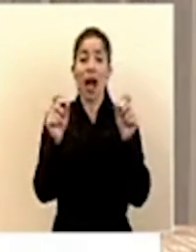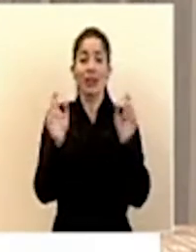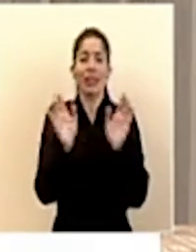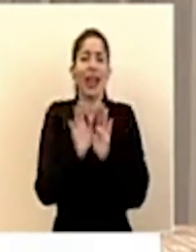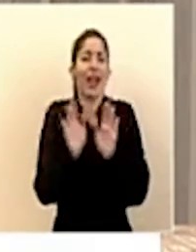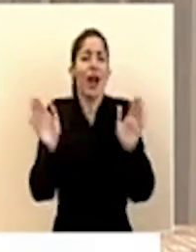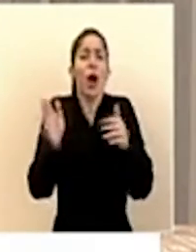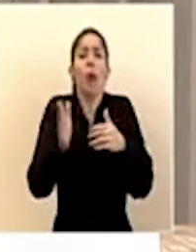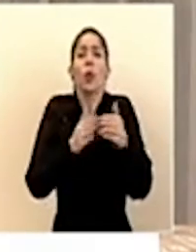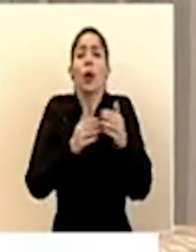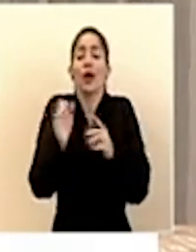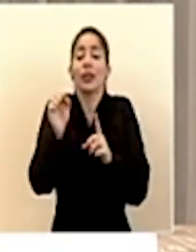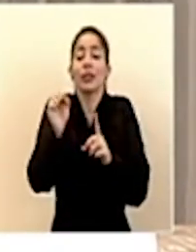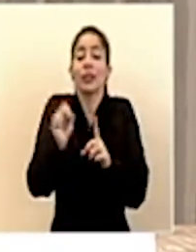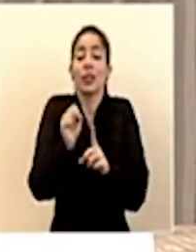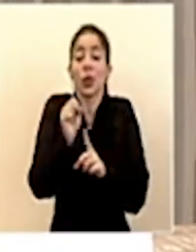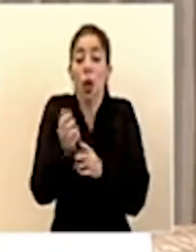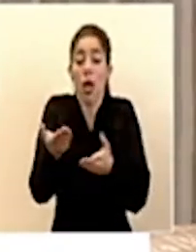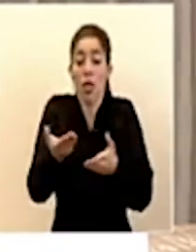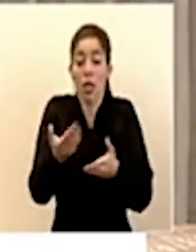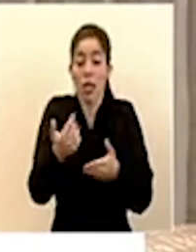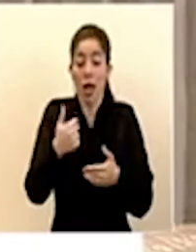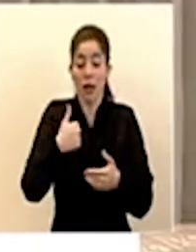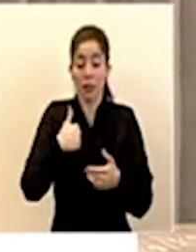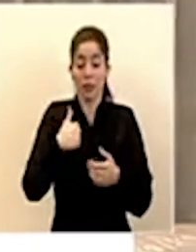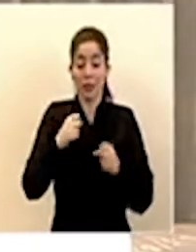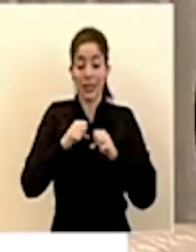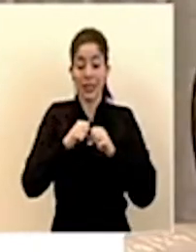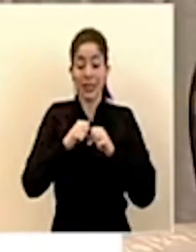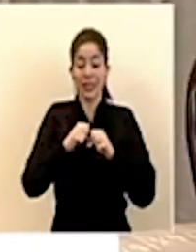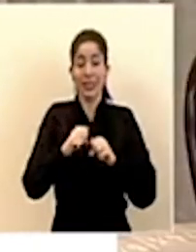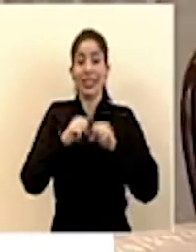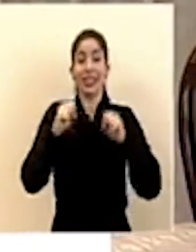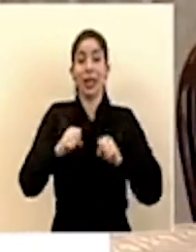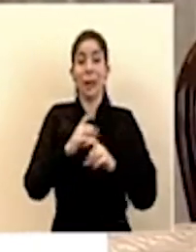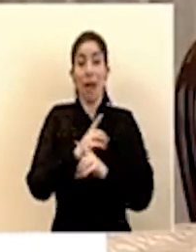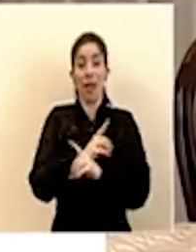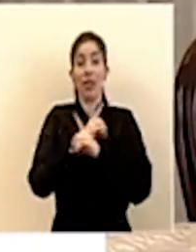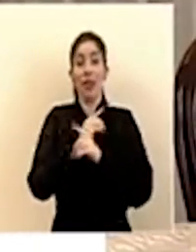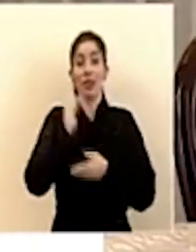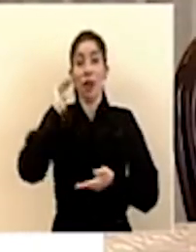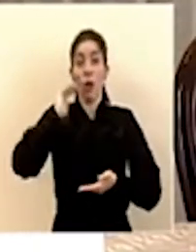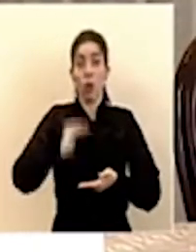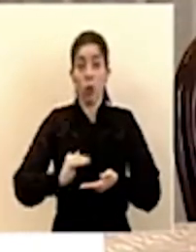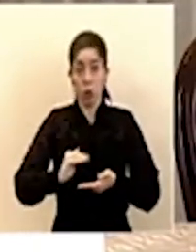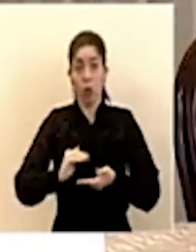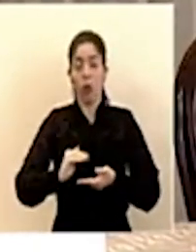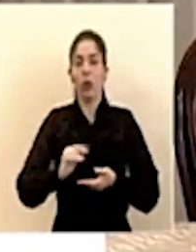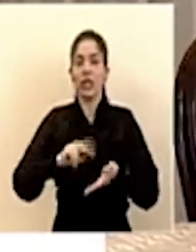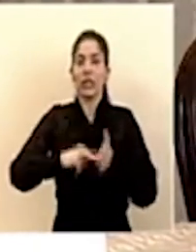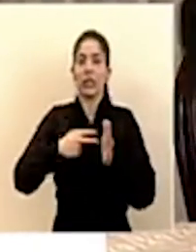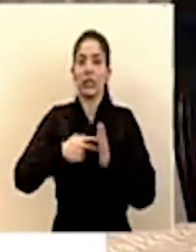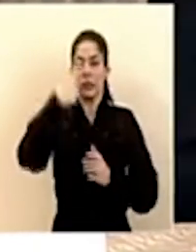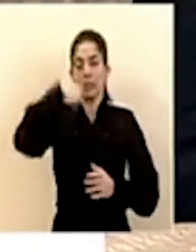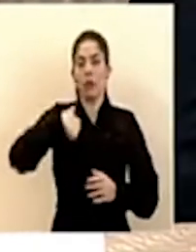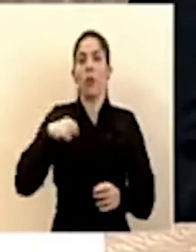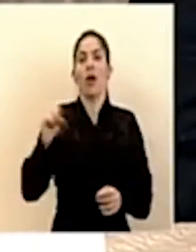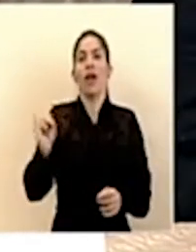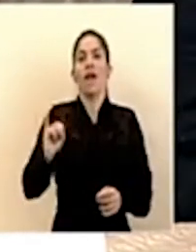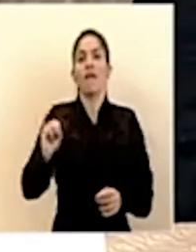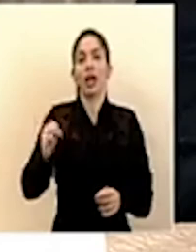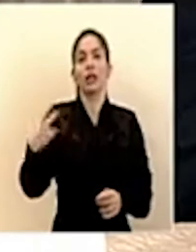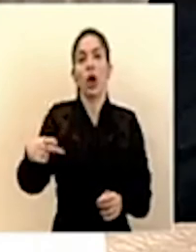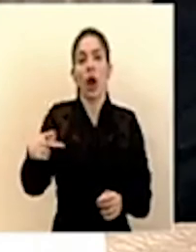todas las condiciones que disminuyan la actividad de defensa del sistema inmunológico ponen en riesgo de infección grave por